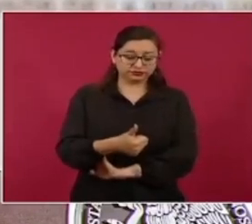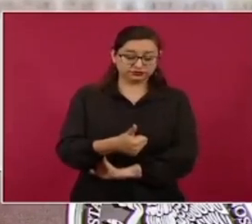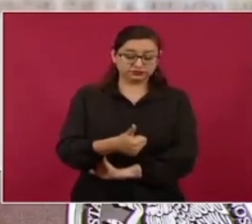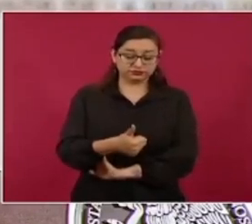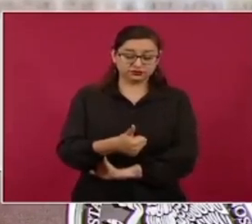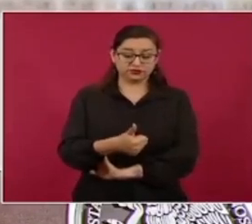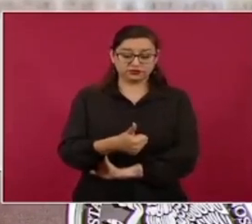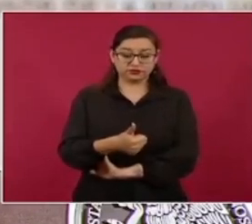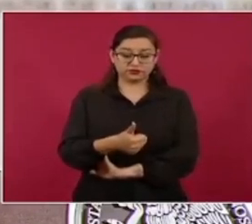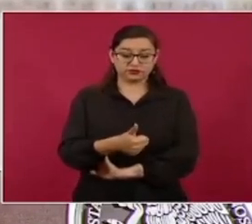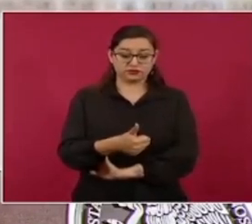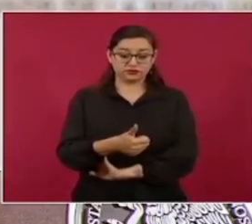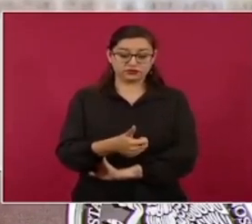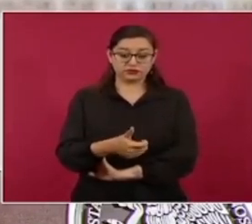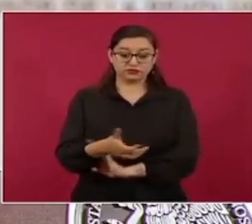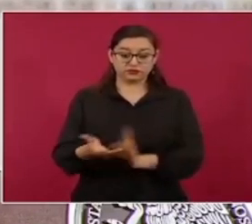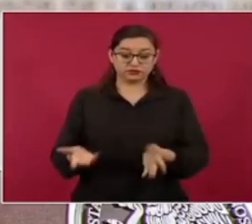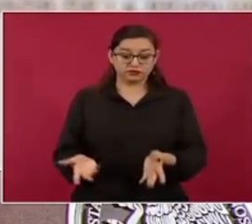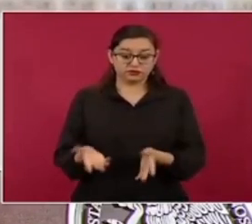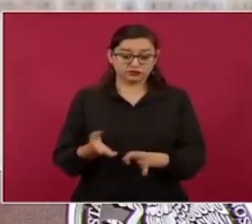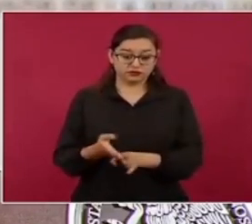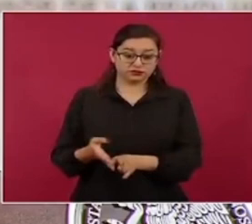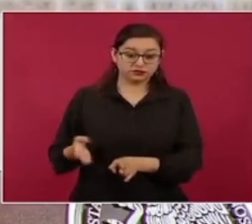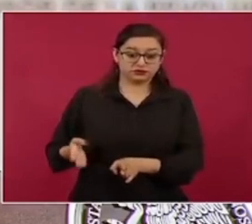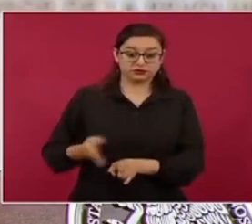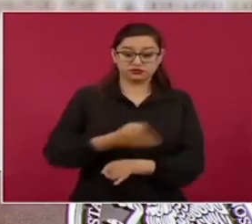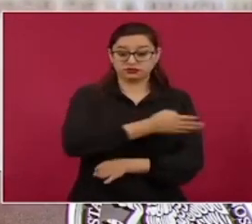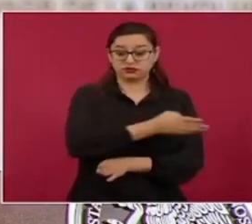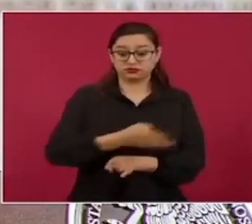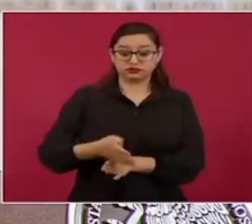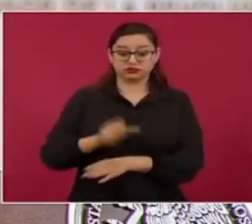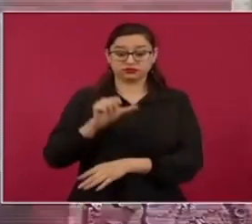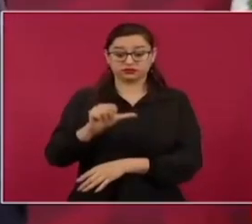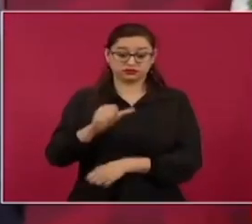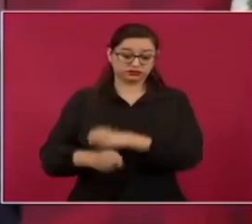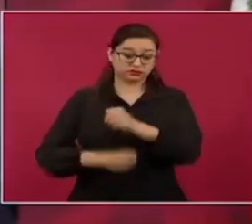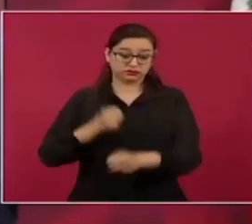16 años.